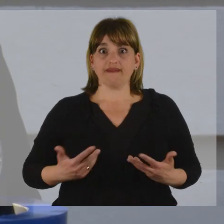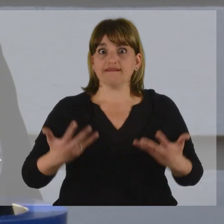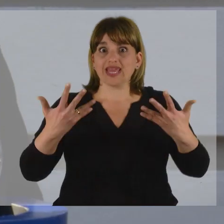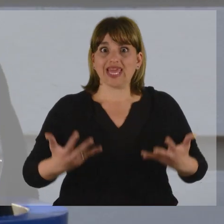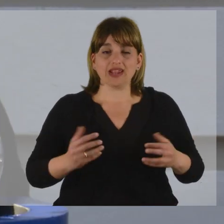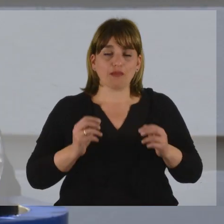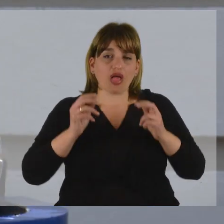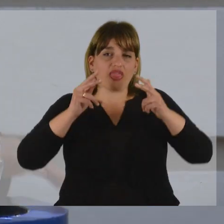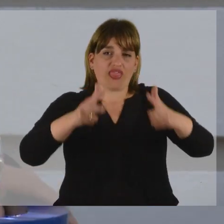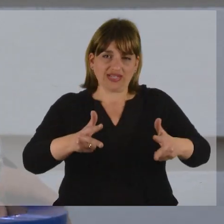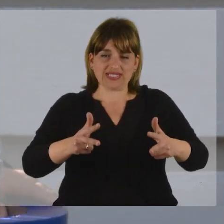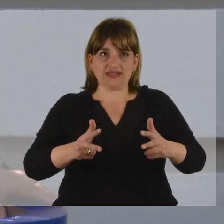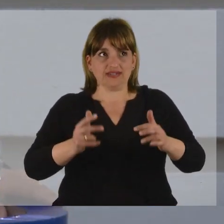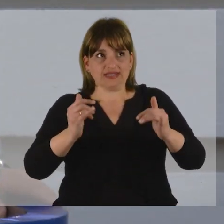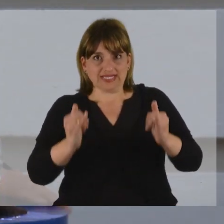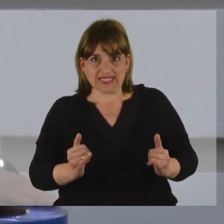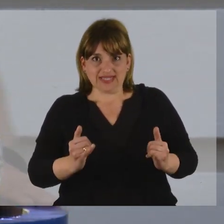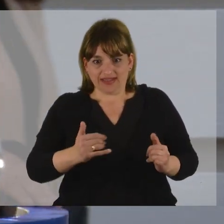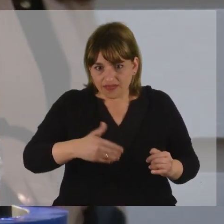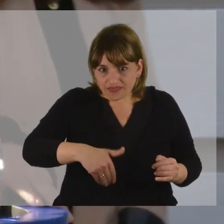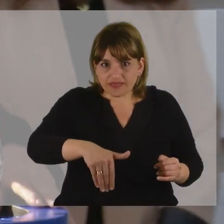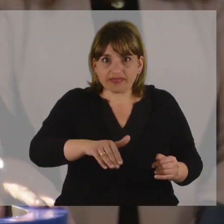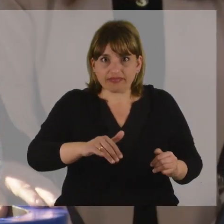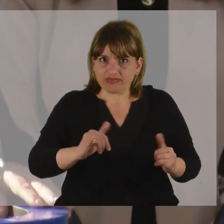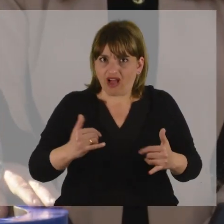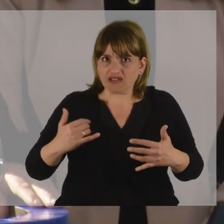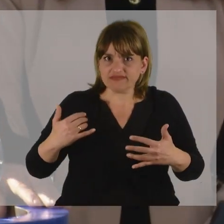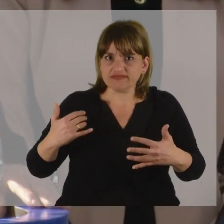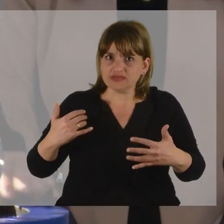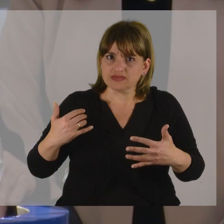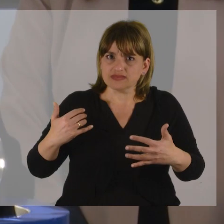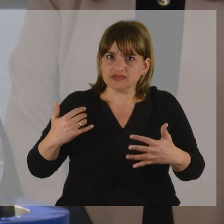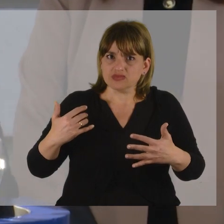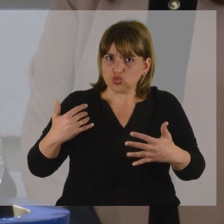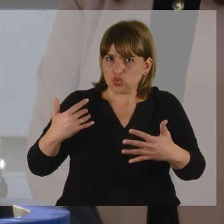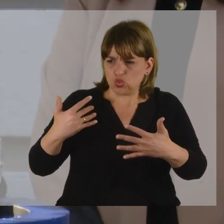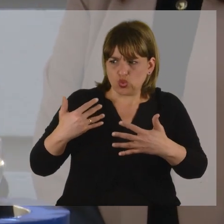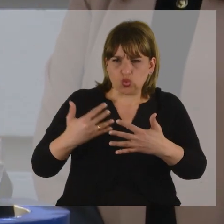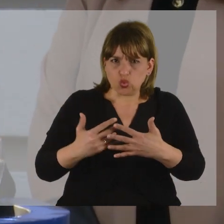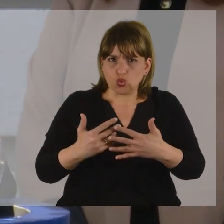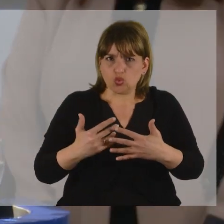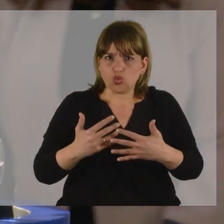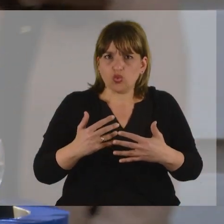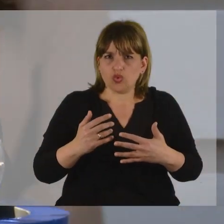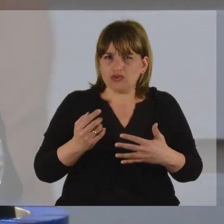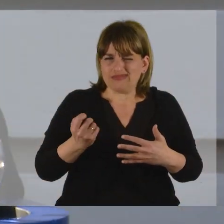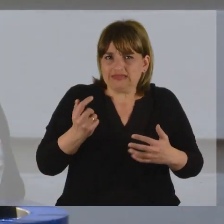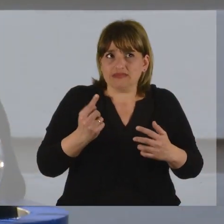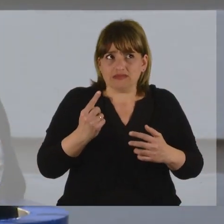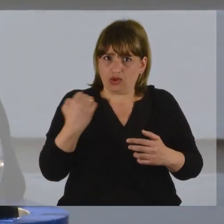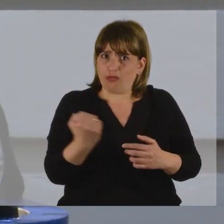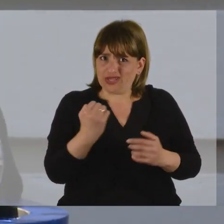Queremos decir que en corto tiempo hemos hecho un importante esfuerzo